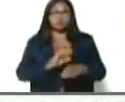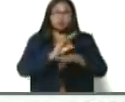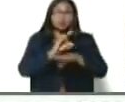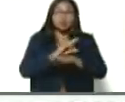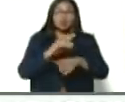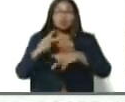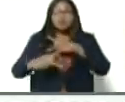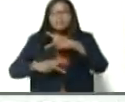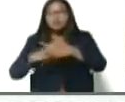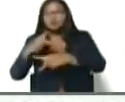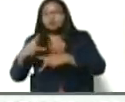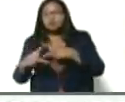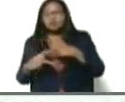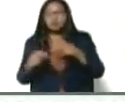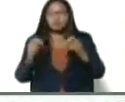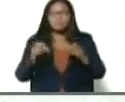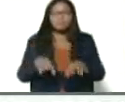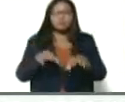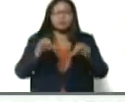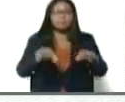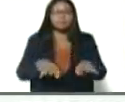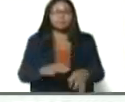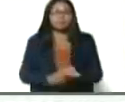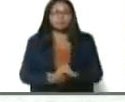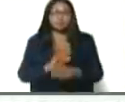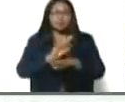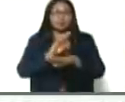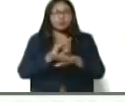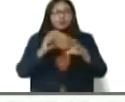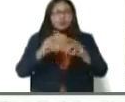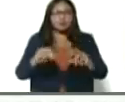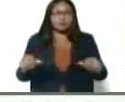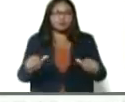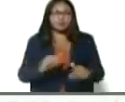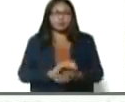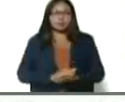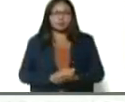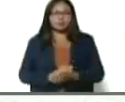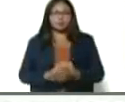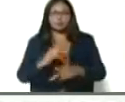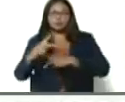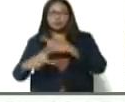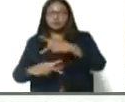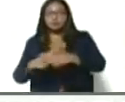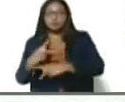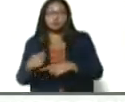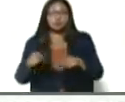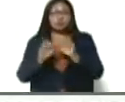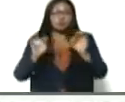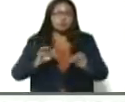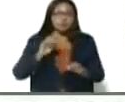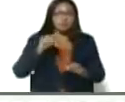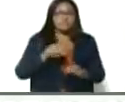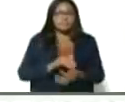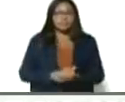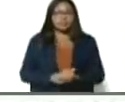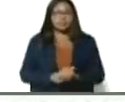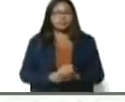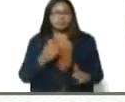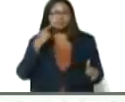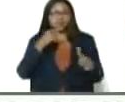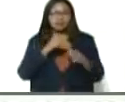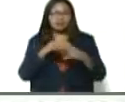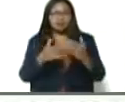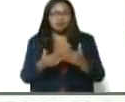producción agrícola. Cuidado de la tierra, conservación y producción. El conuco, es un concepto